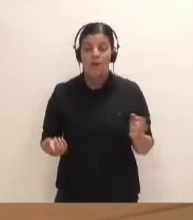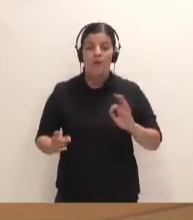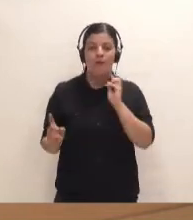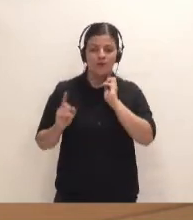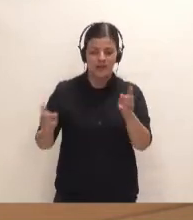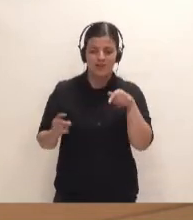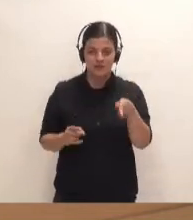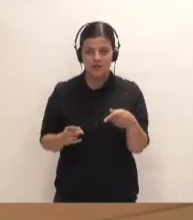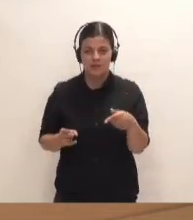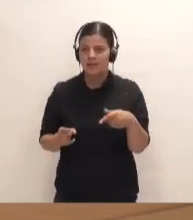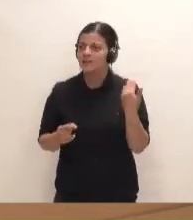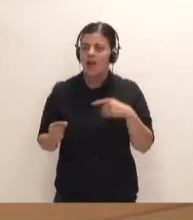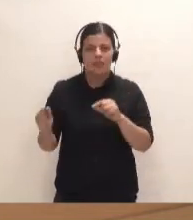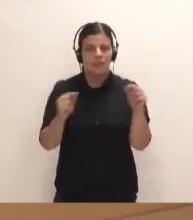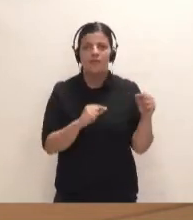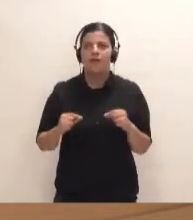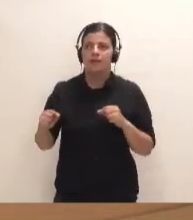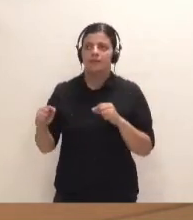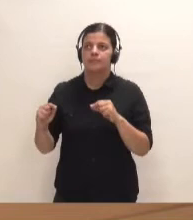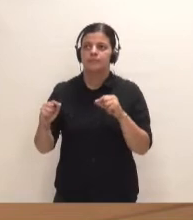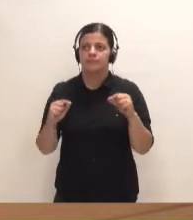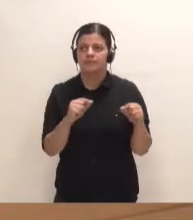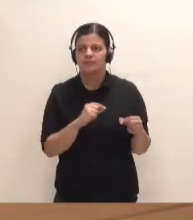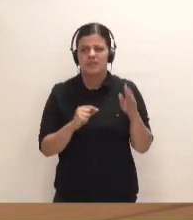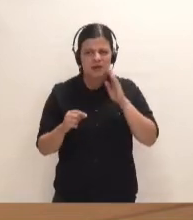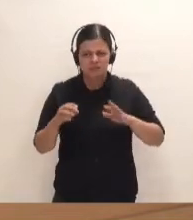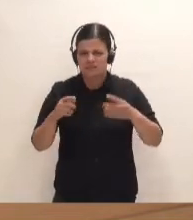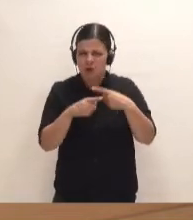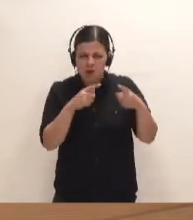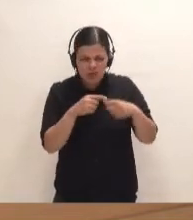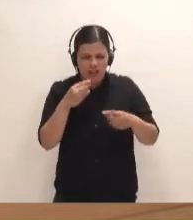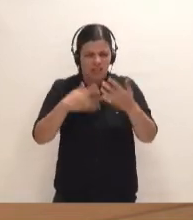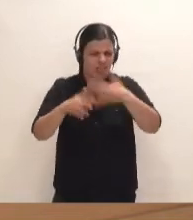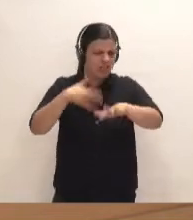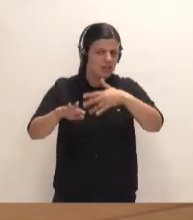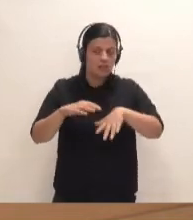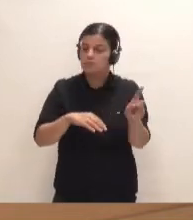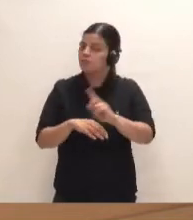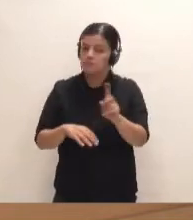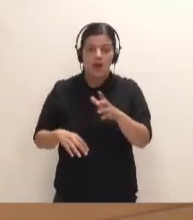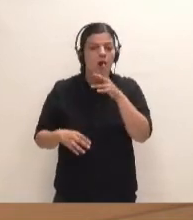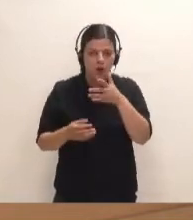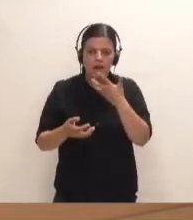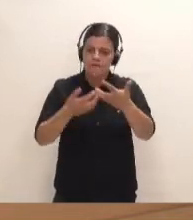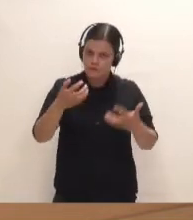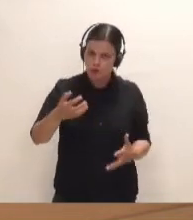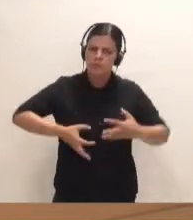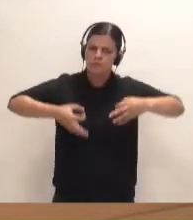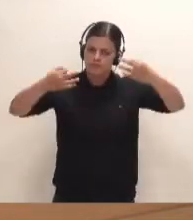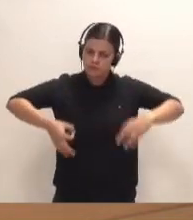el poner fin a este debate estéril y contaminado y por fin sacar un informe serio y riguroso sobre el que se pueda